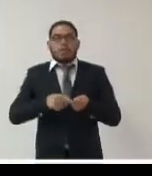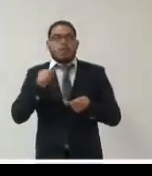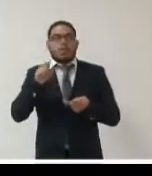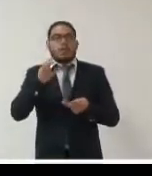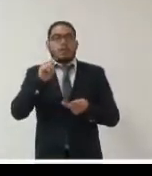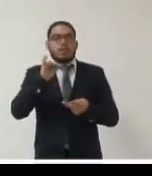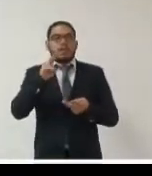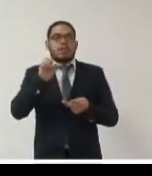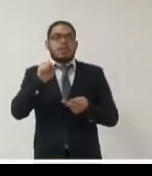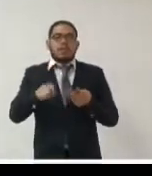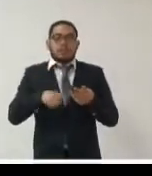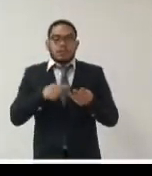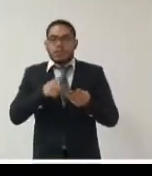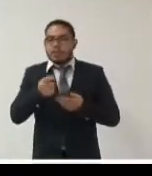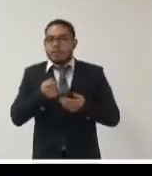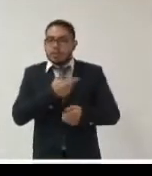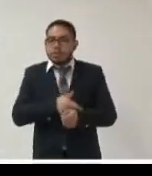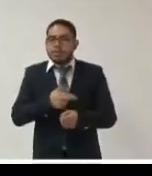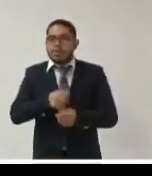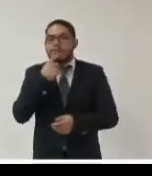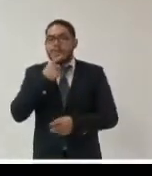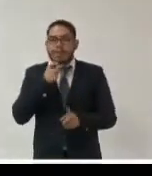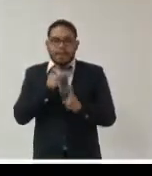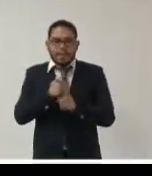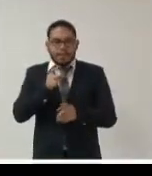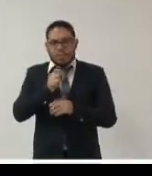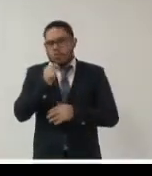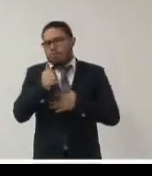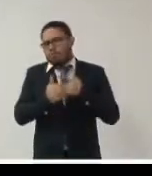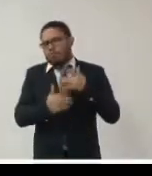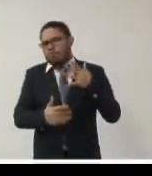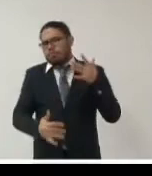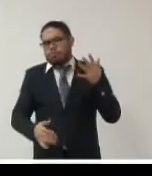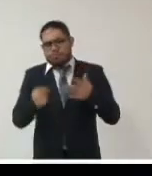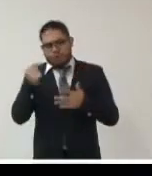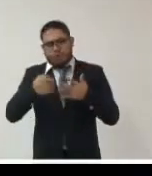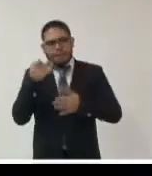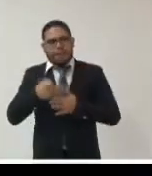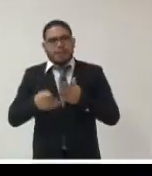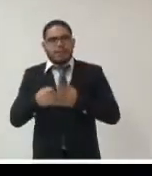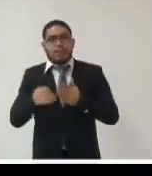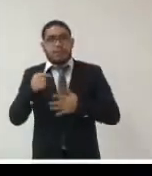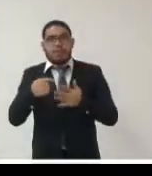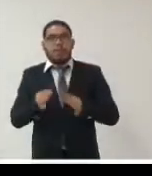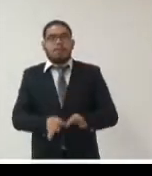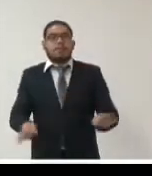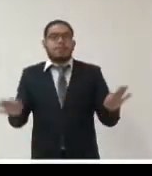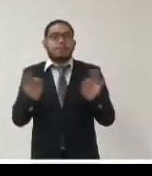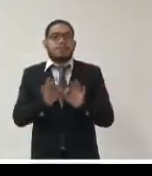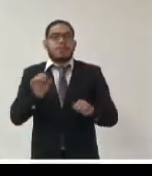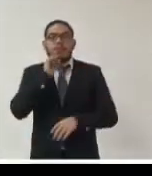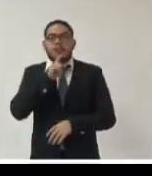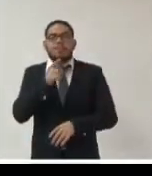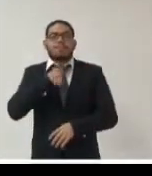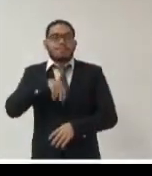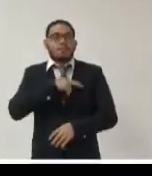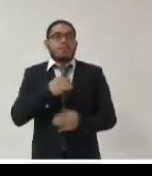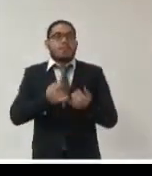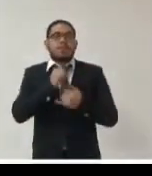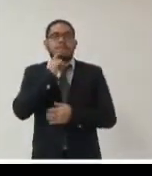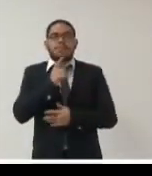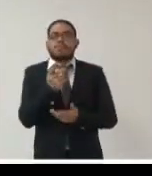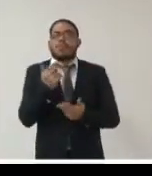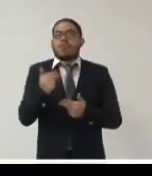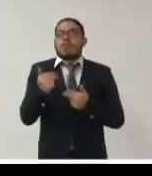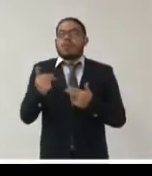recuperación gestión de archivos protección de datos un montón de aspectos relevantes y que forman parte de nuestra archivística